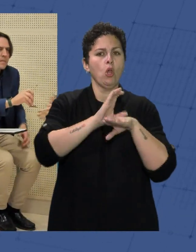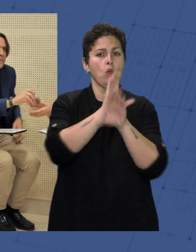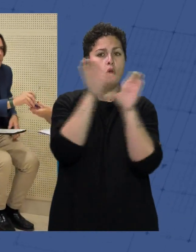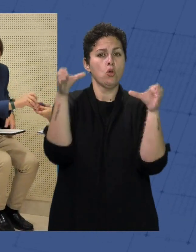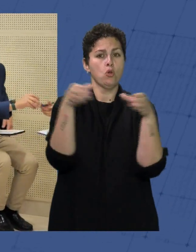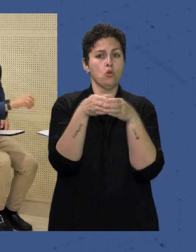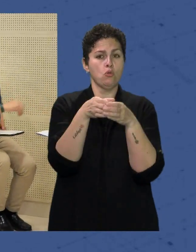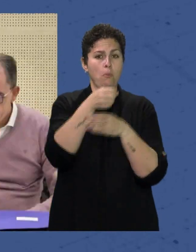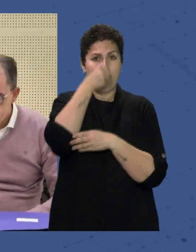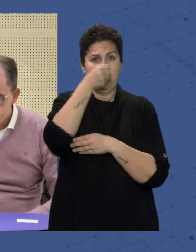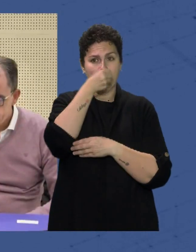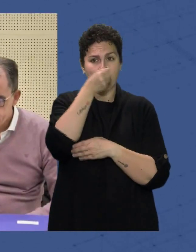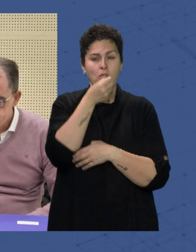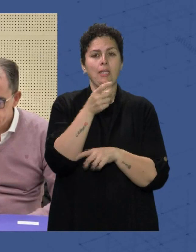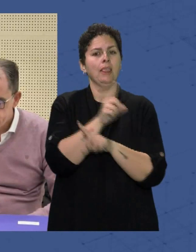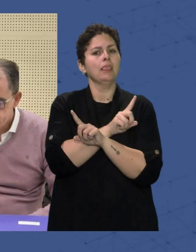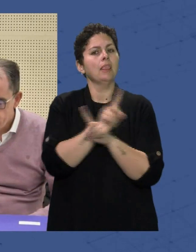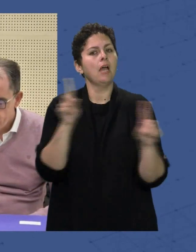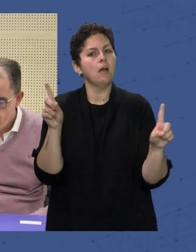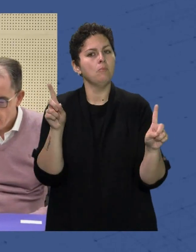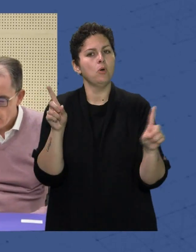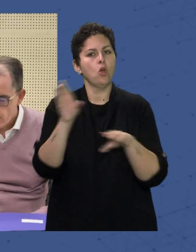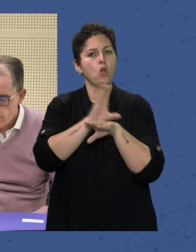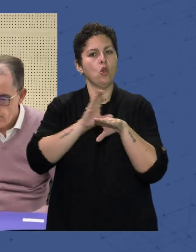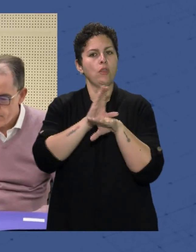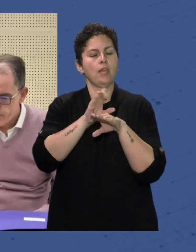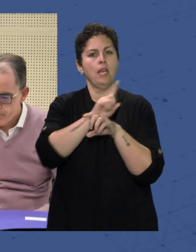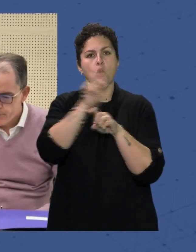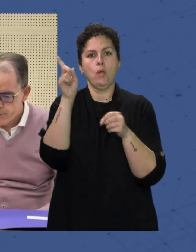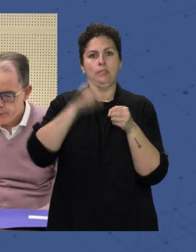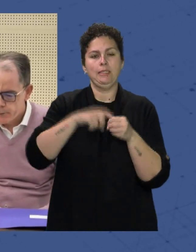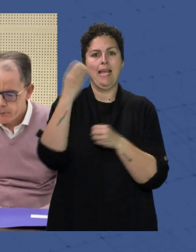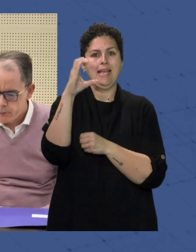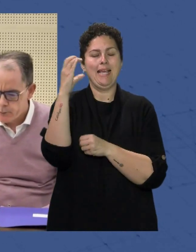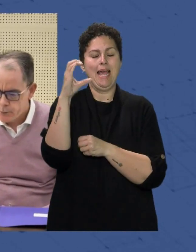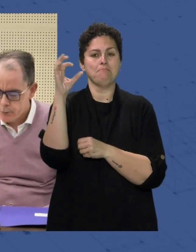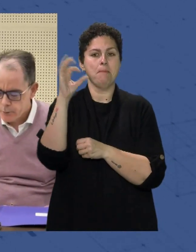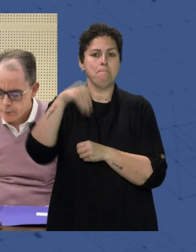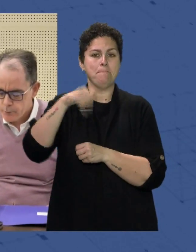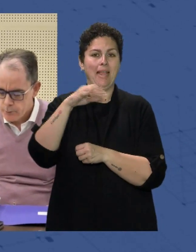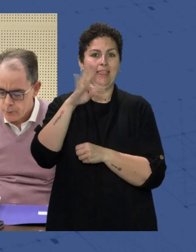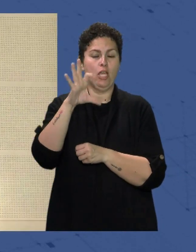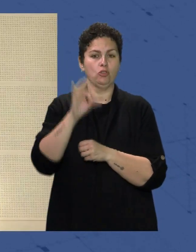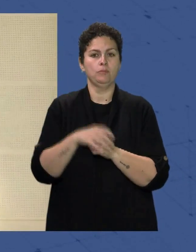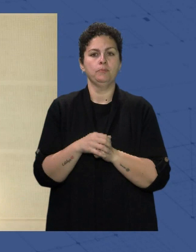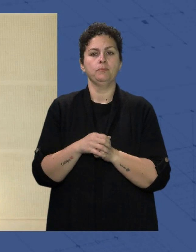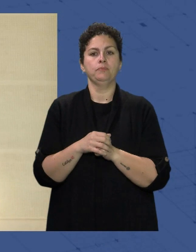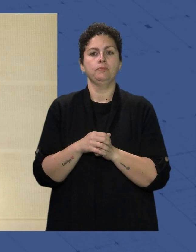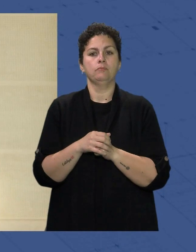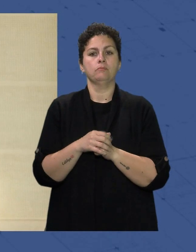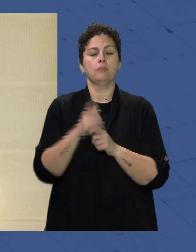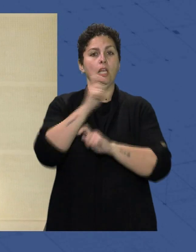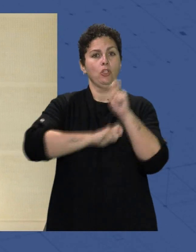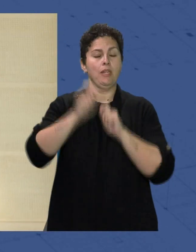Municipal Socialista Ni tampoco La concejala No adscrita Carmen Mateos Las federaciones De asociaciones Siglo XXI